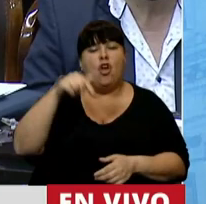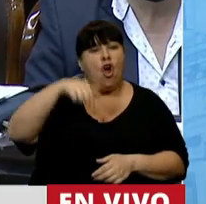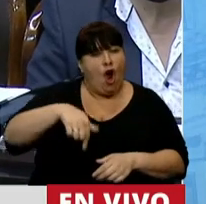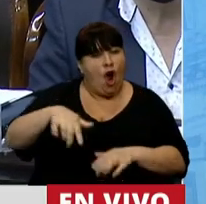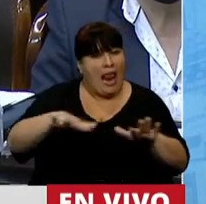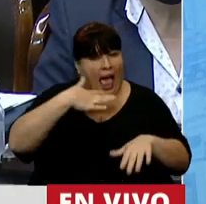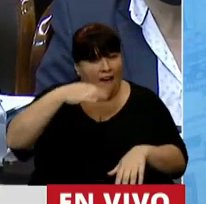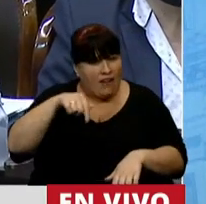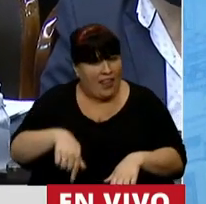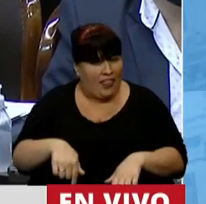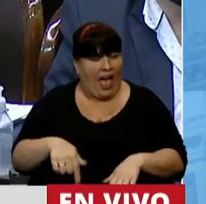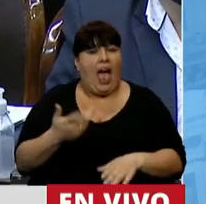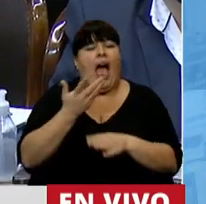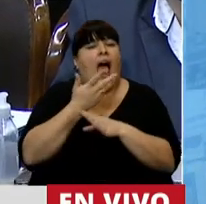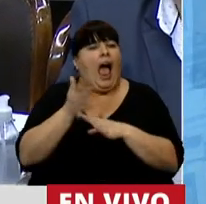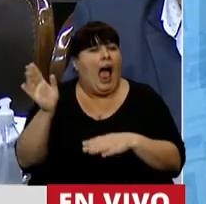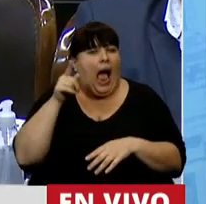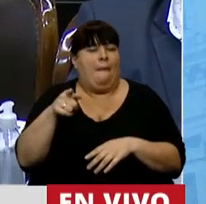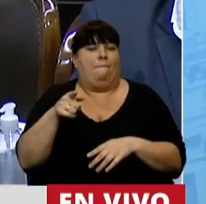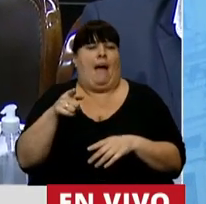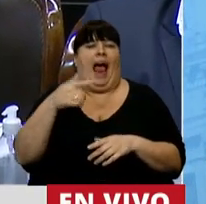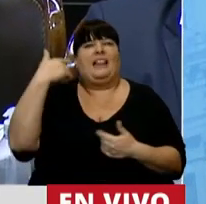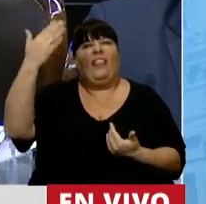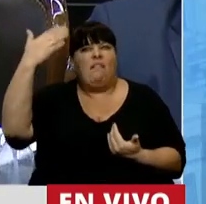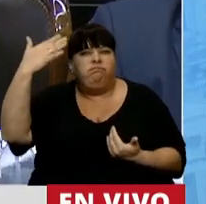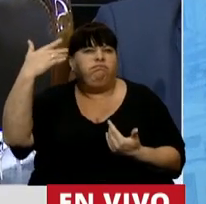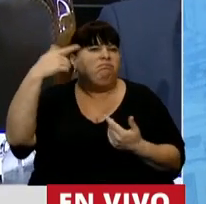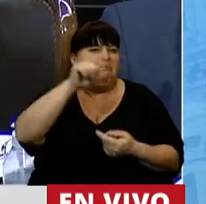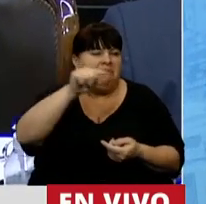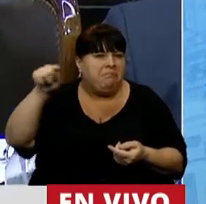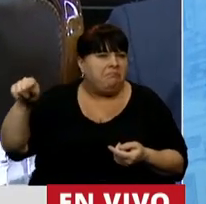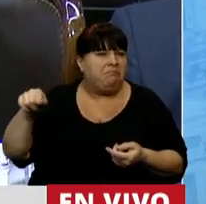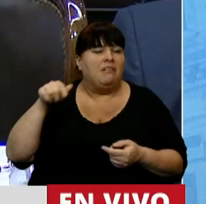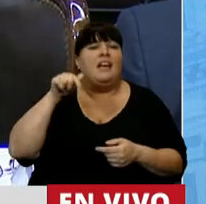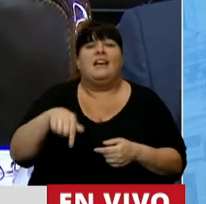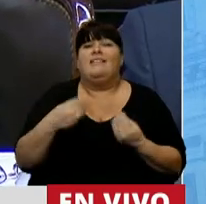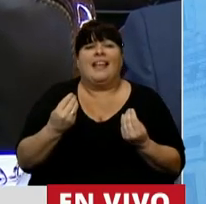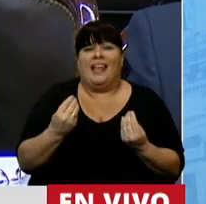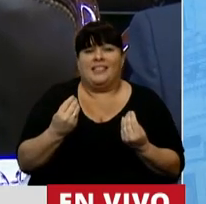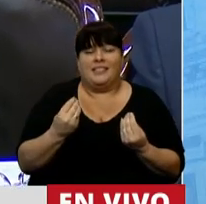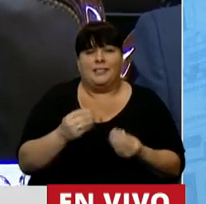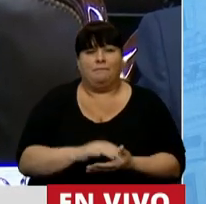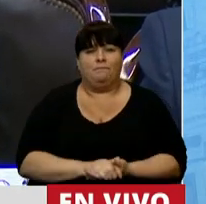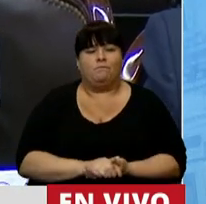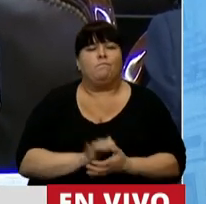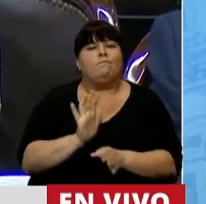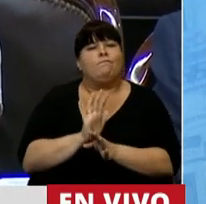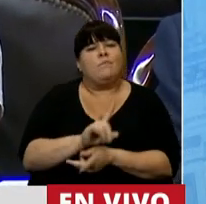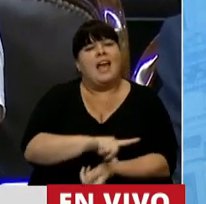la realidad es que más allá de algunos discursos, lo que se está haciendo es